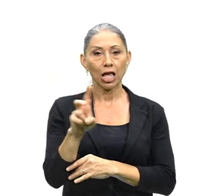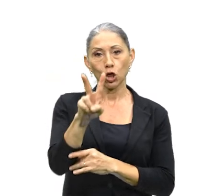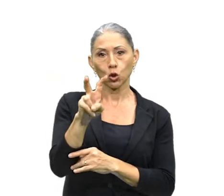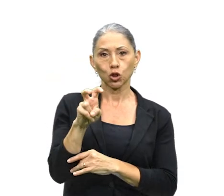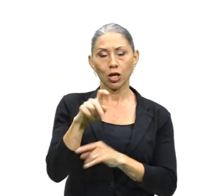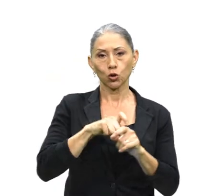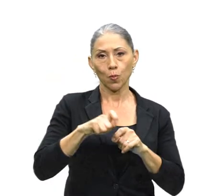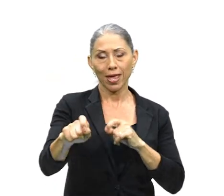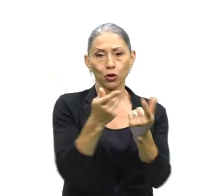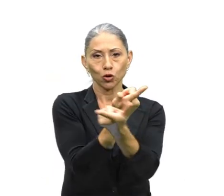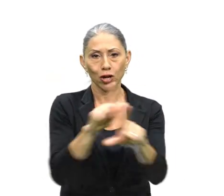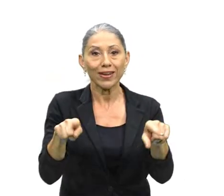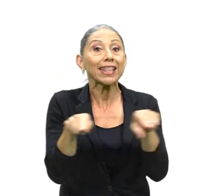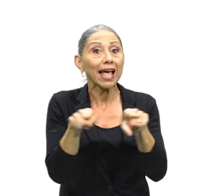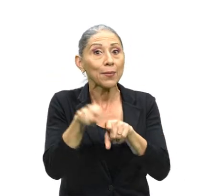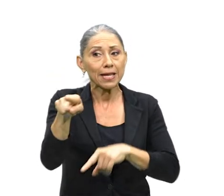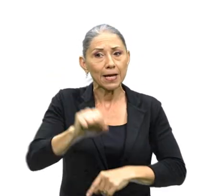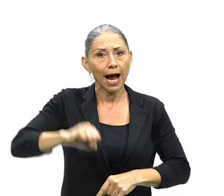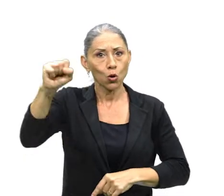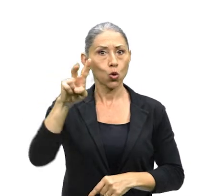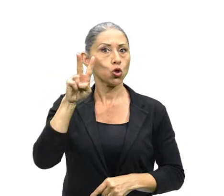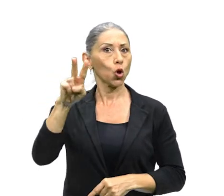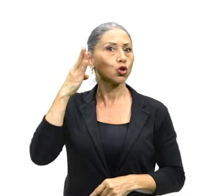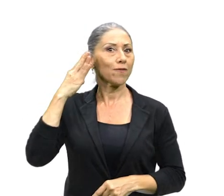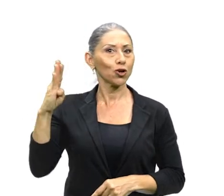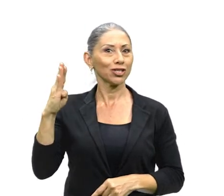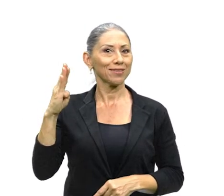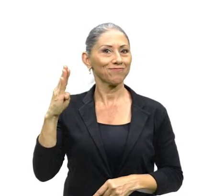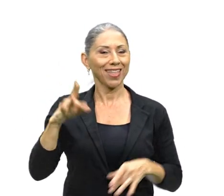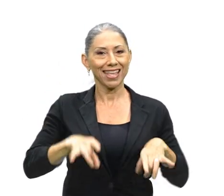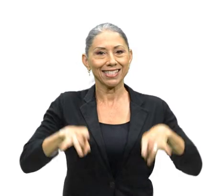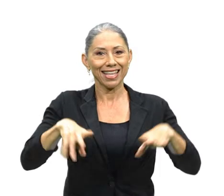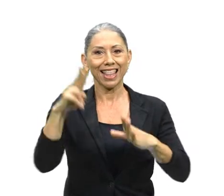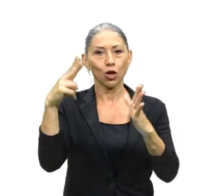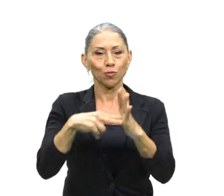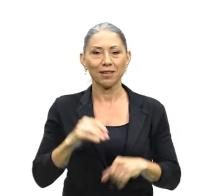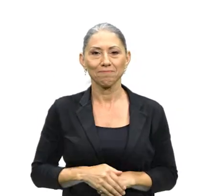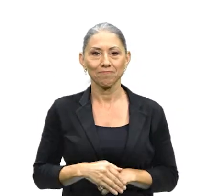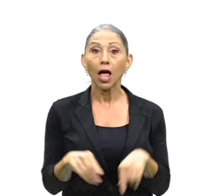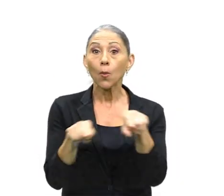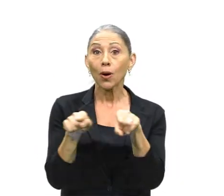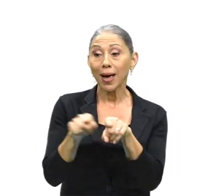metros estiro libre. También ganó dos de bronce, en Sidney 2000. Por su parte, su hermana Silvia